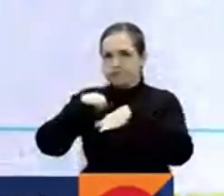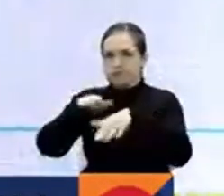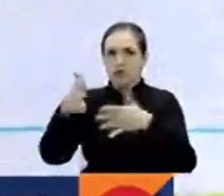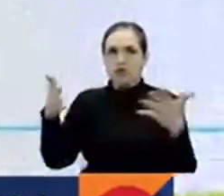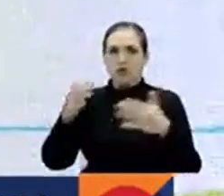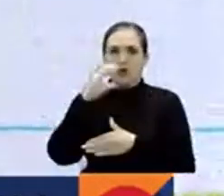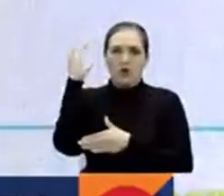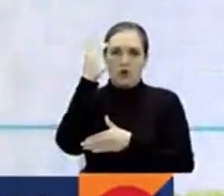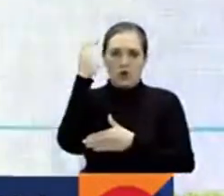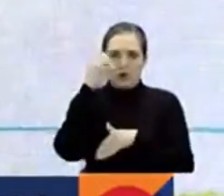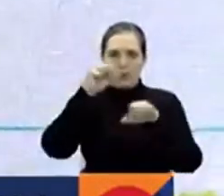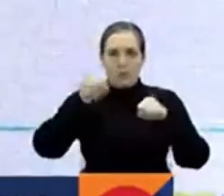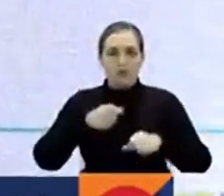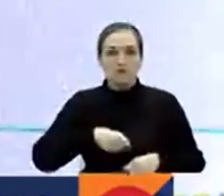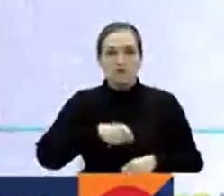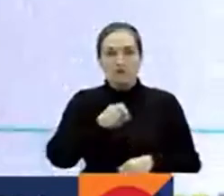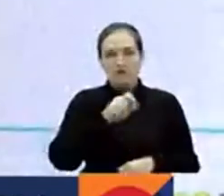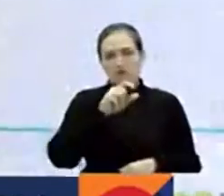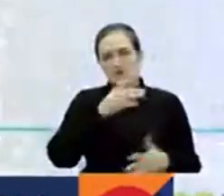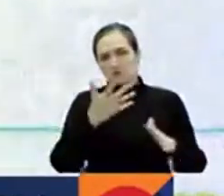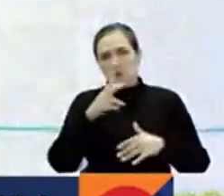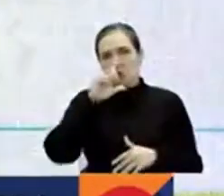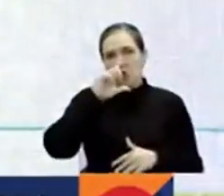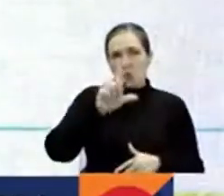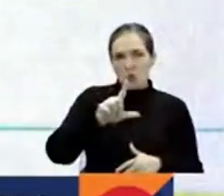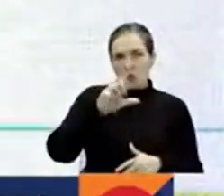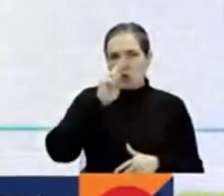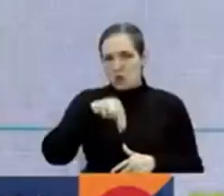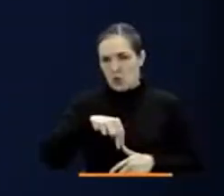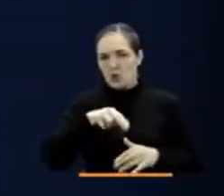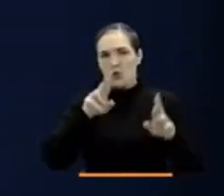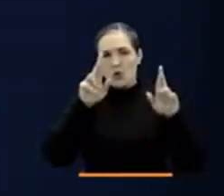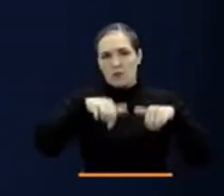Colombia en julio, a más tardar aquí en Bogotá.